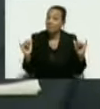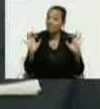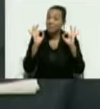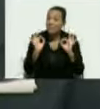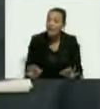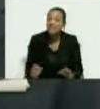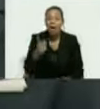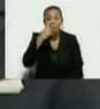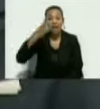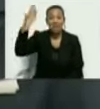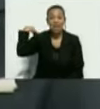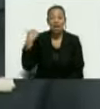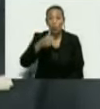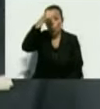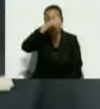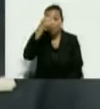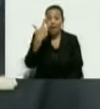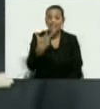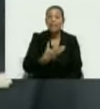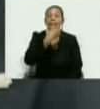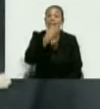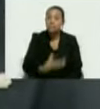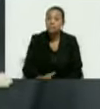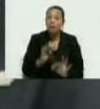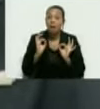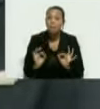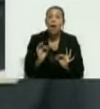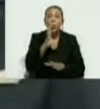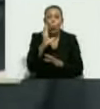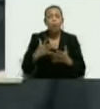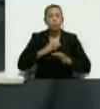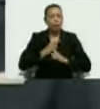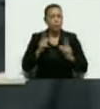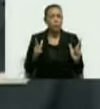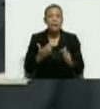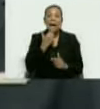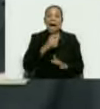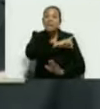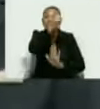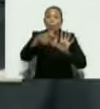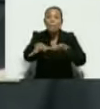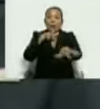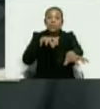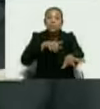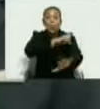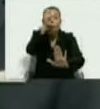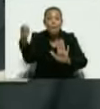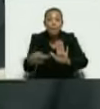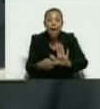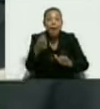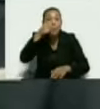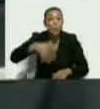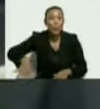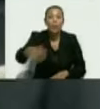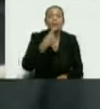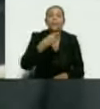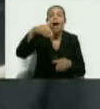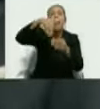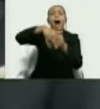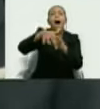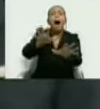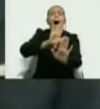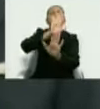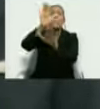el pasado domingo 3 de diciembre cuando de manera casi unánime todo nuestro pueblo votó